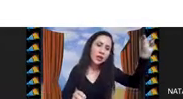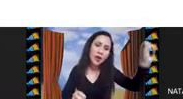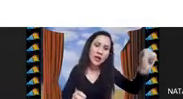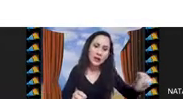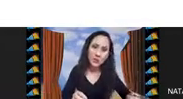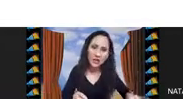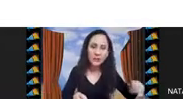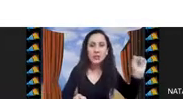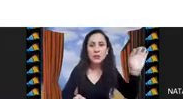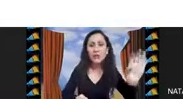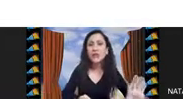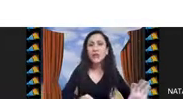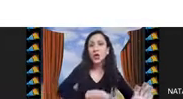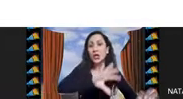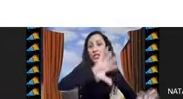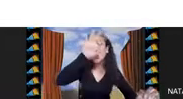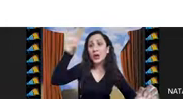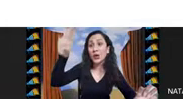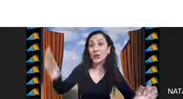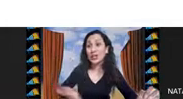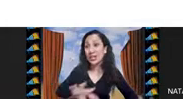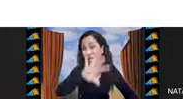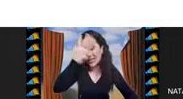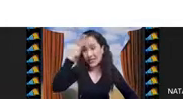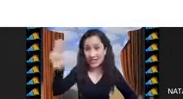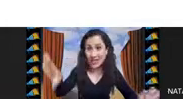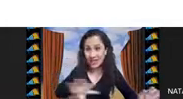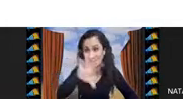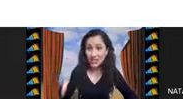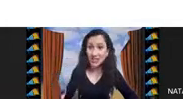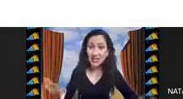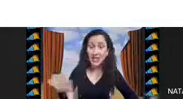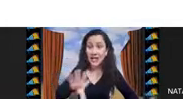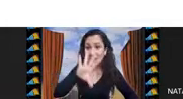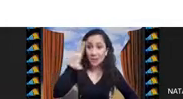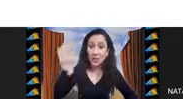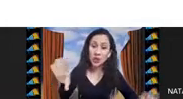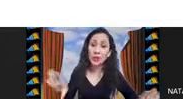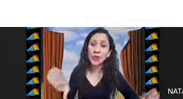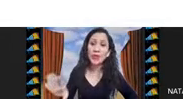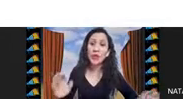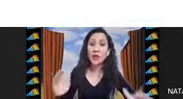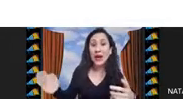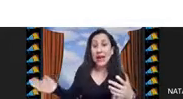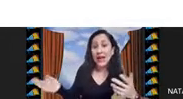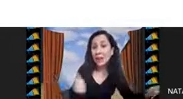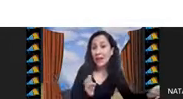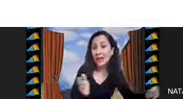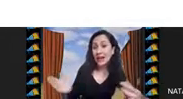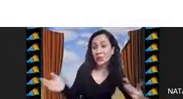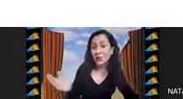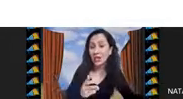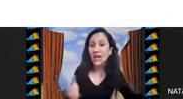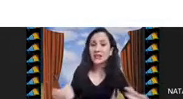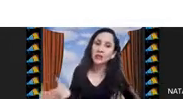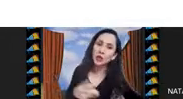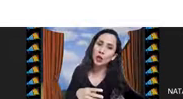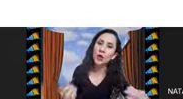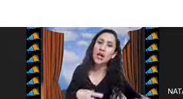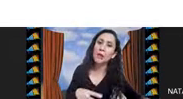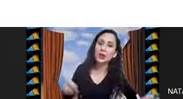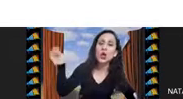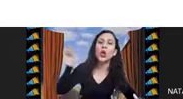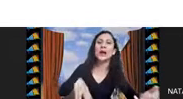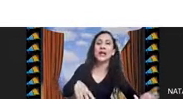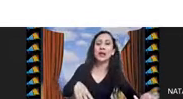seleccionando el que me da más beneficio, y luego, si el que sigue de mayor beneficio cabe en la mochila, es